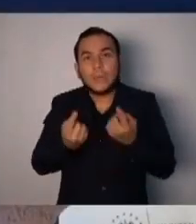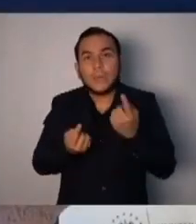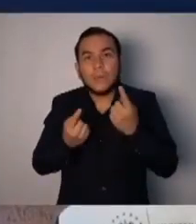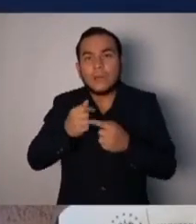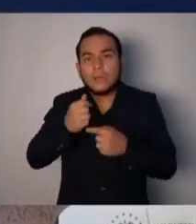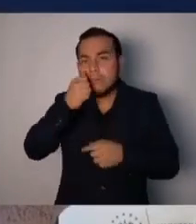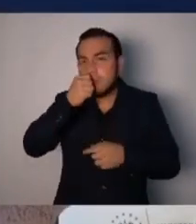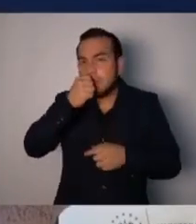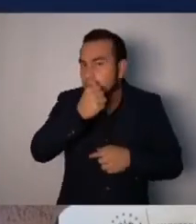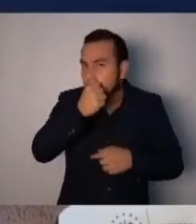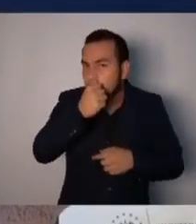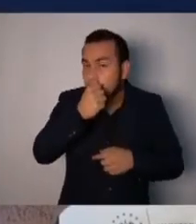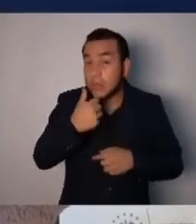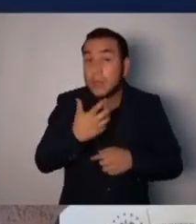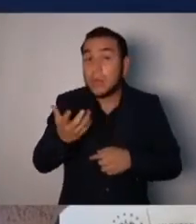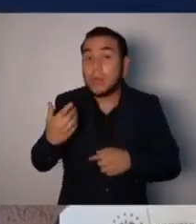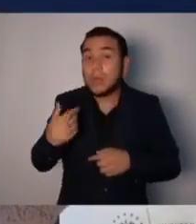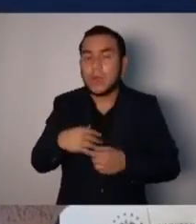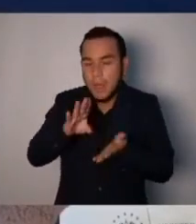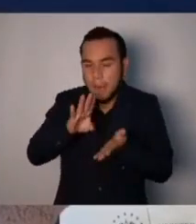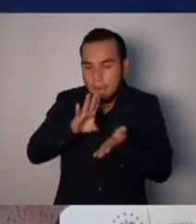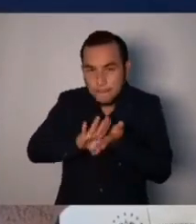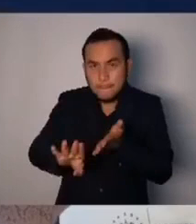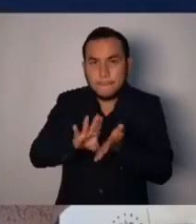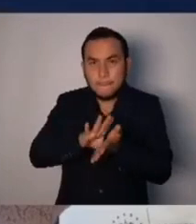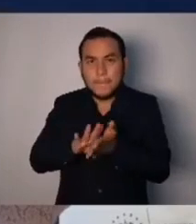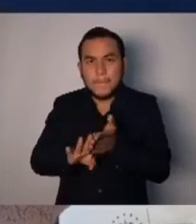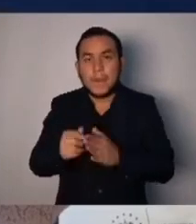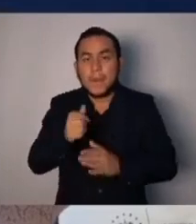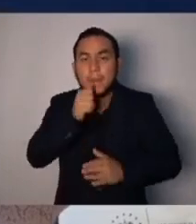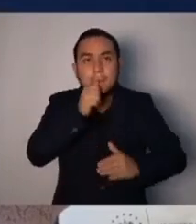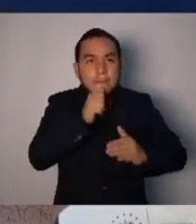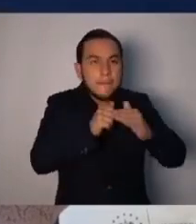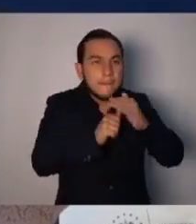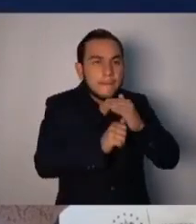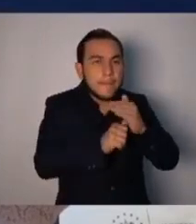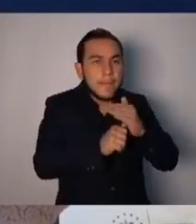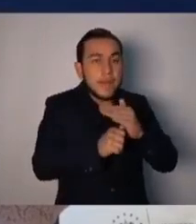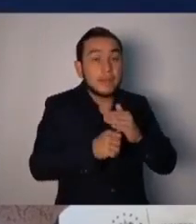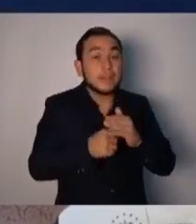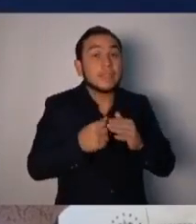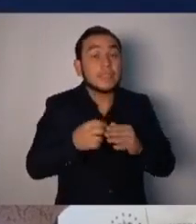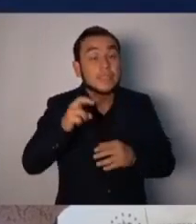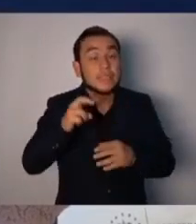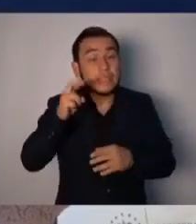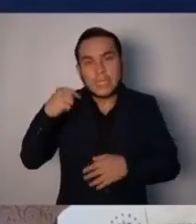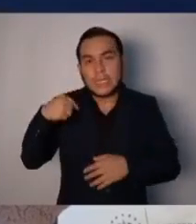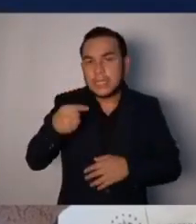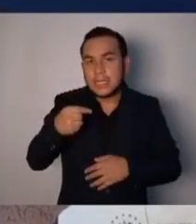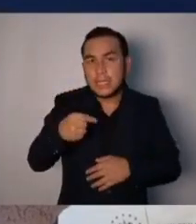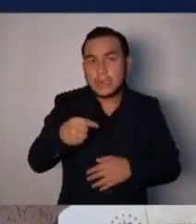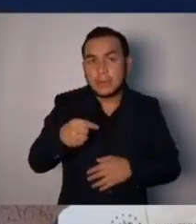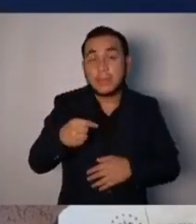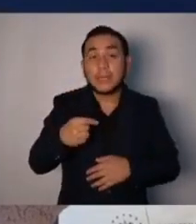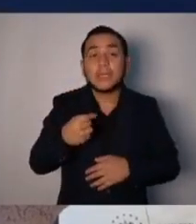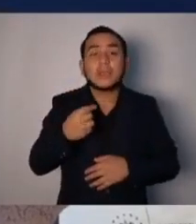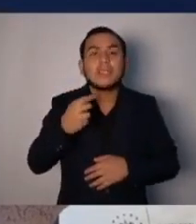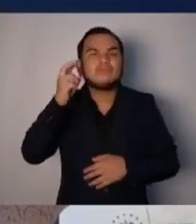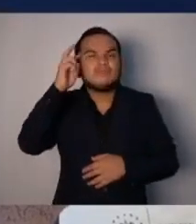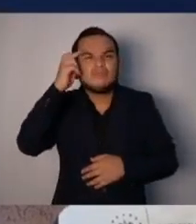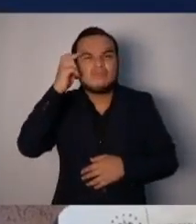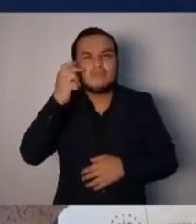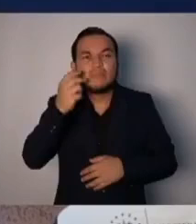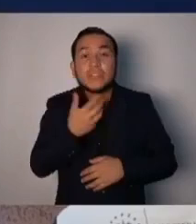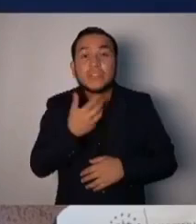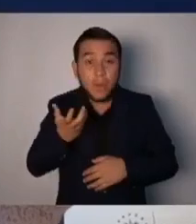financiamiento para combater sus ilícitos. Porque como siempre, los de abajo, incluyendo en la delincuencia,